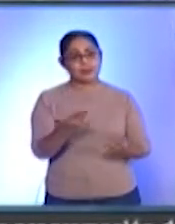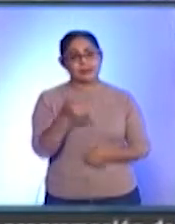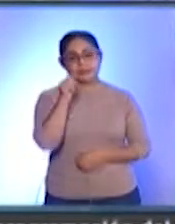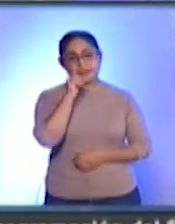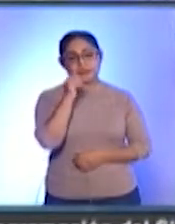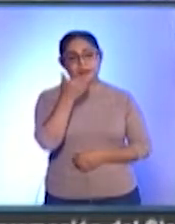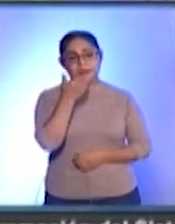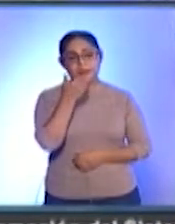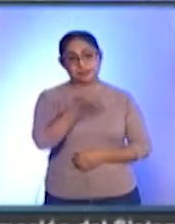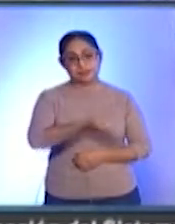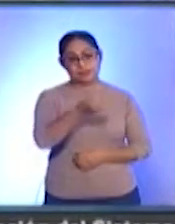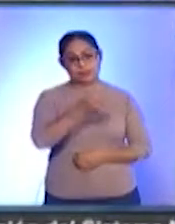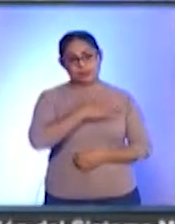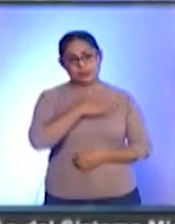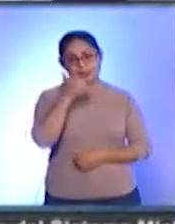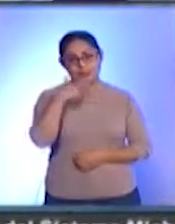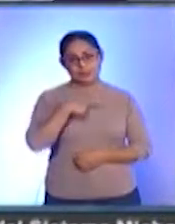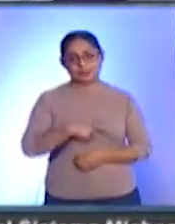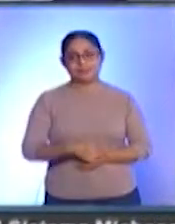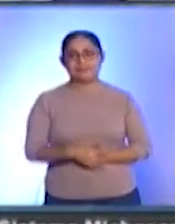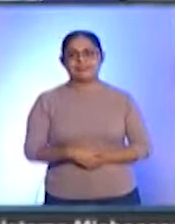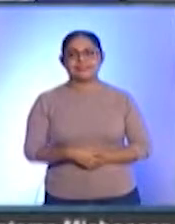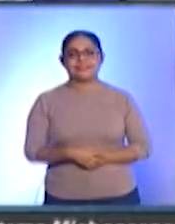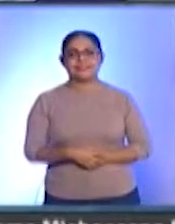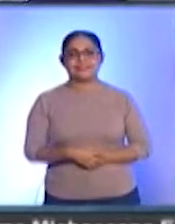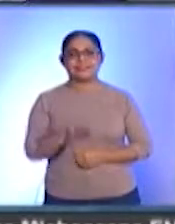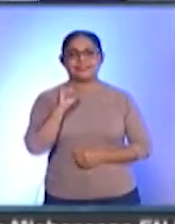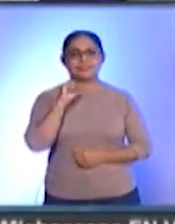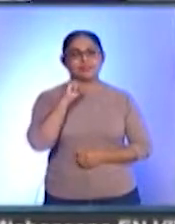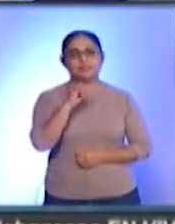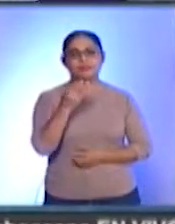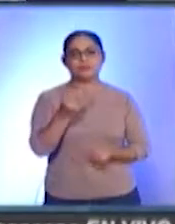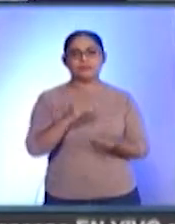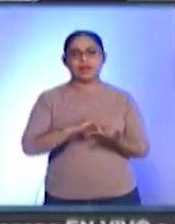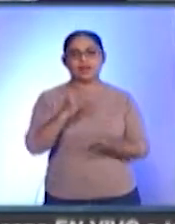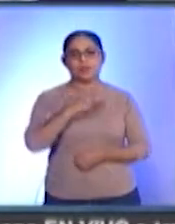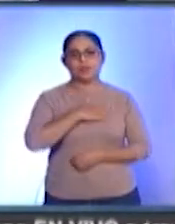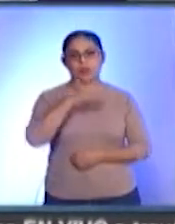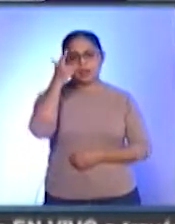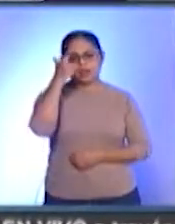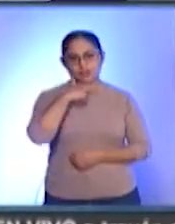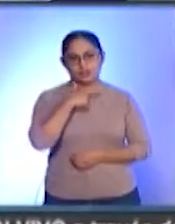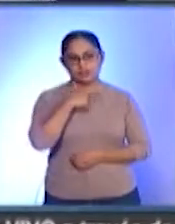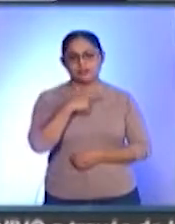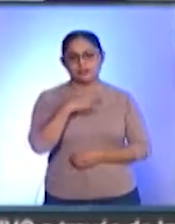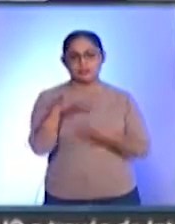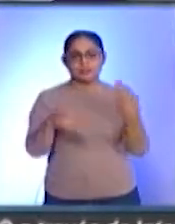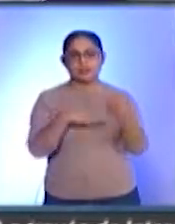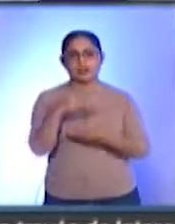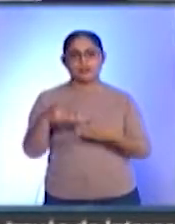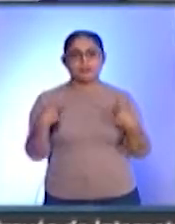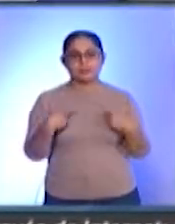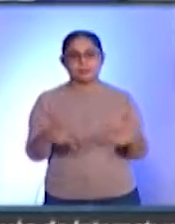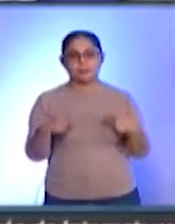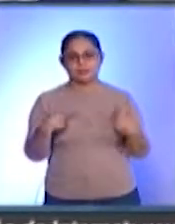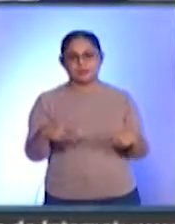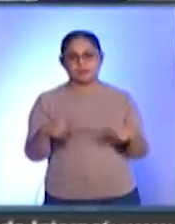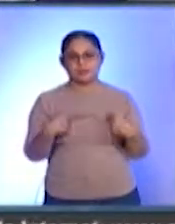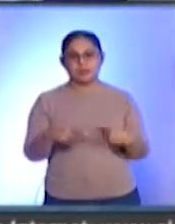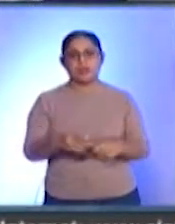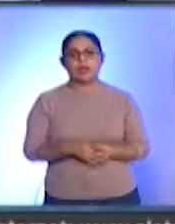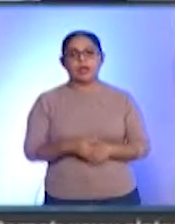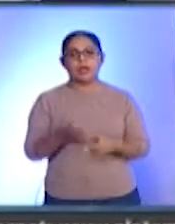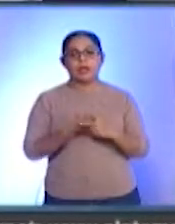saludarte. Muy buena noche. Así es, Erich, muchas gracias. Muy buenas noches también para ti, por supuesto, para nuestro amplio auditorio.